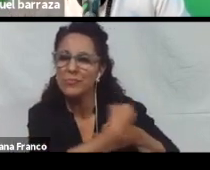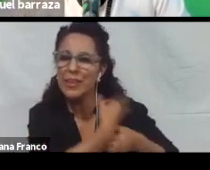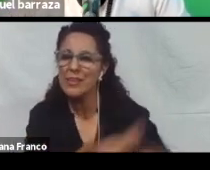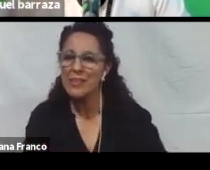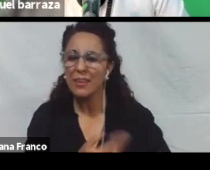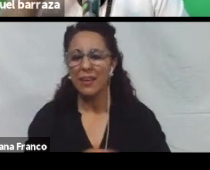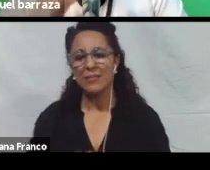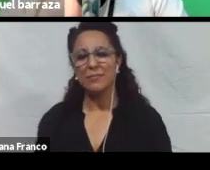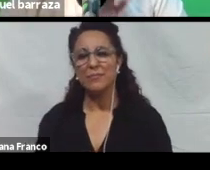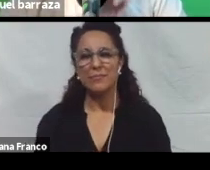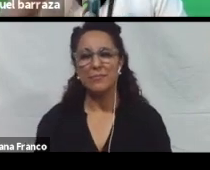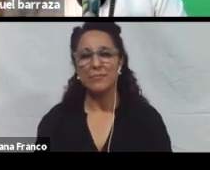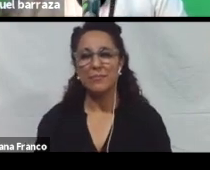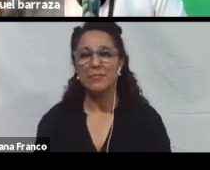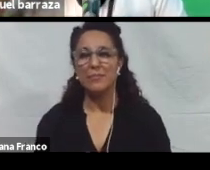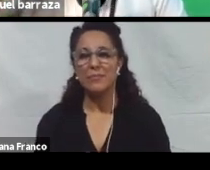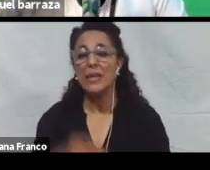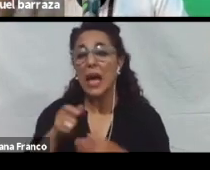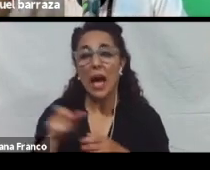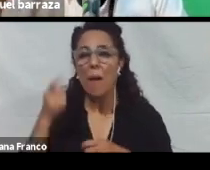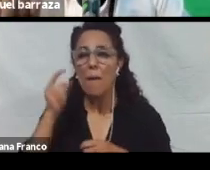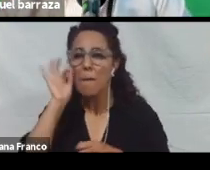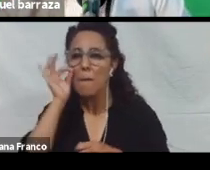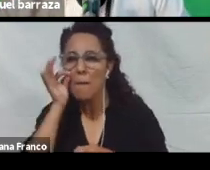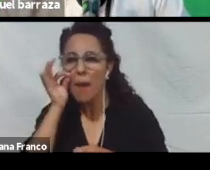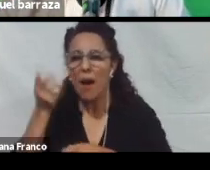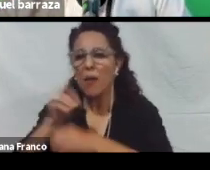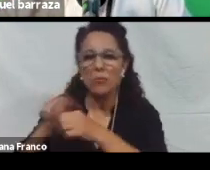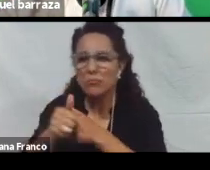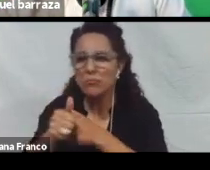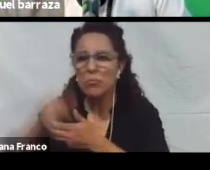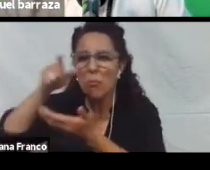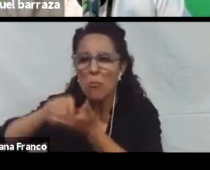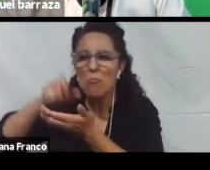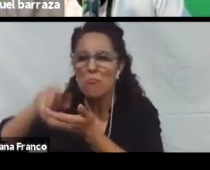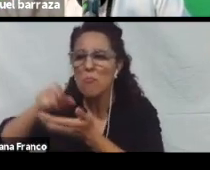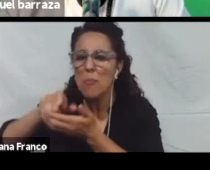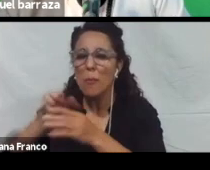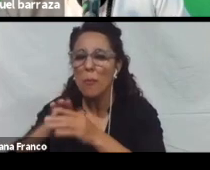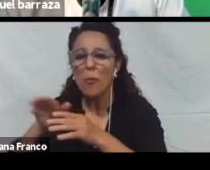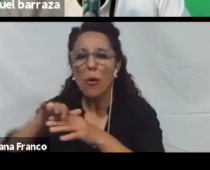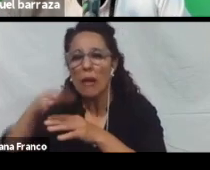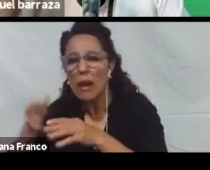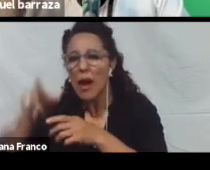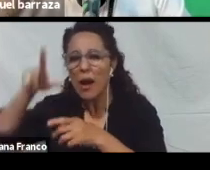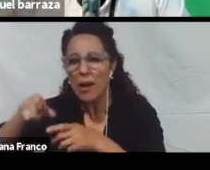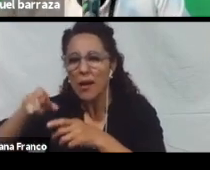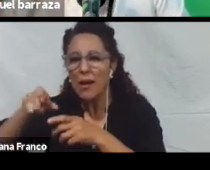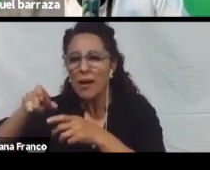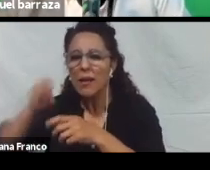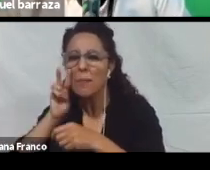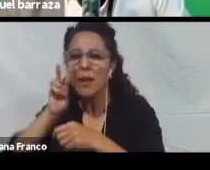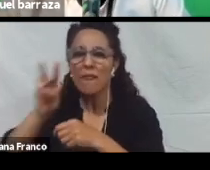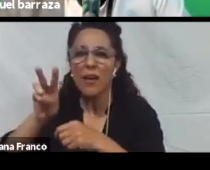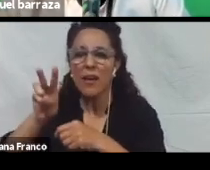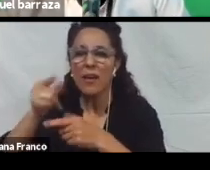Cuando se utiliza un puntero de mouse. Sigan al mouse. Sigan al puntero del mouse. Para. Para explicar. Para ver esto y esto.